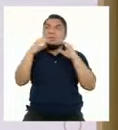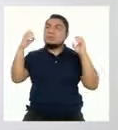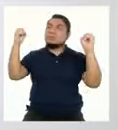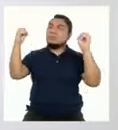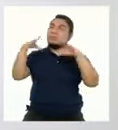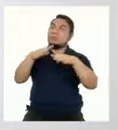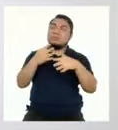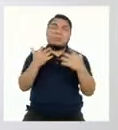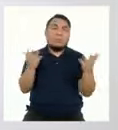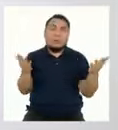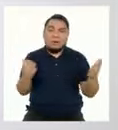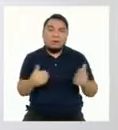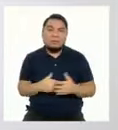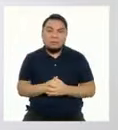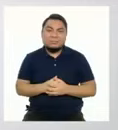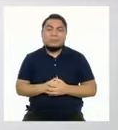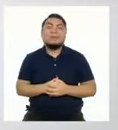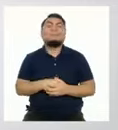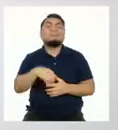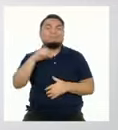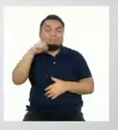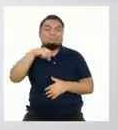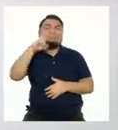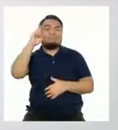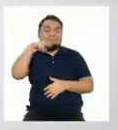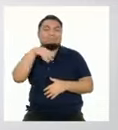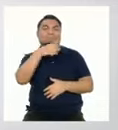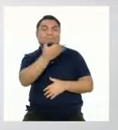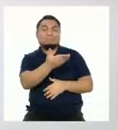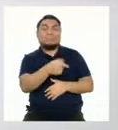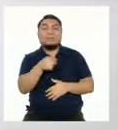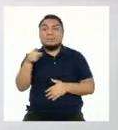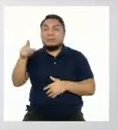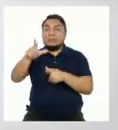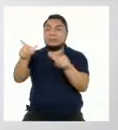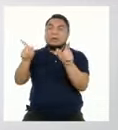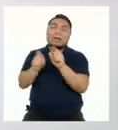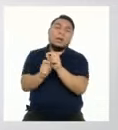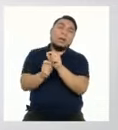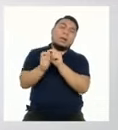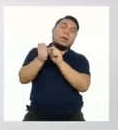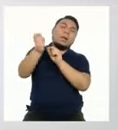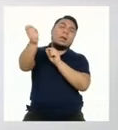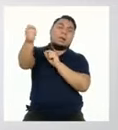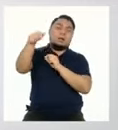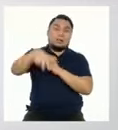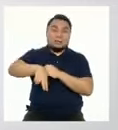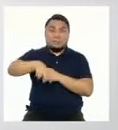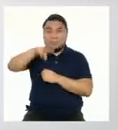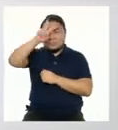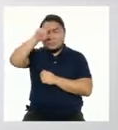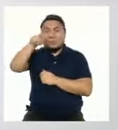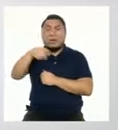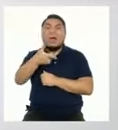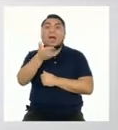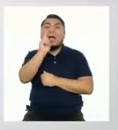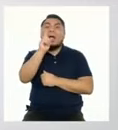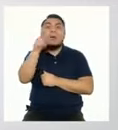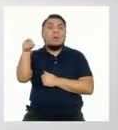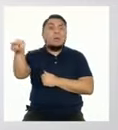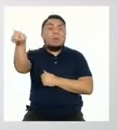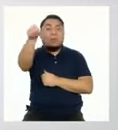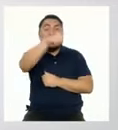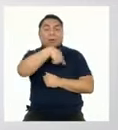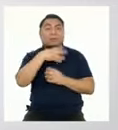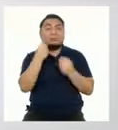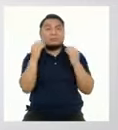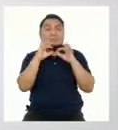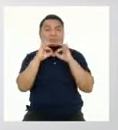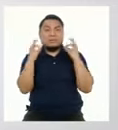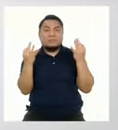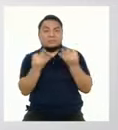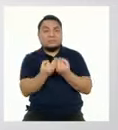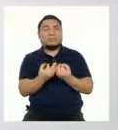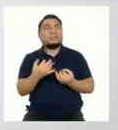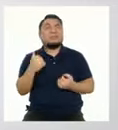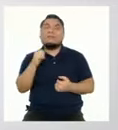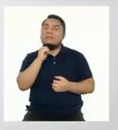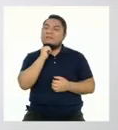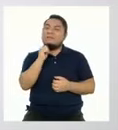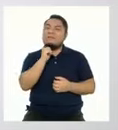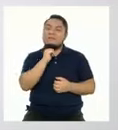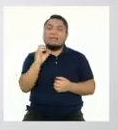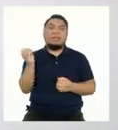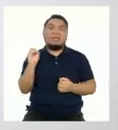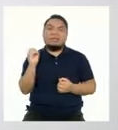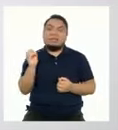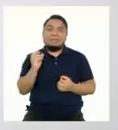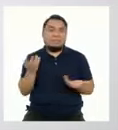eléctrica. Así es, Yaremis. Y en las zonas rurales de nuestro país el acceso al agua potable para muchas familias sigue